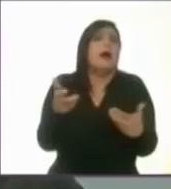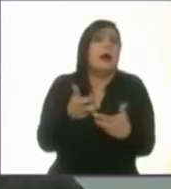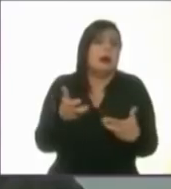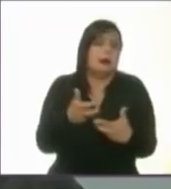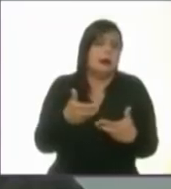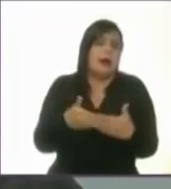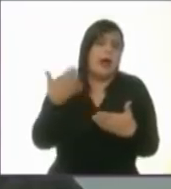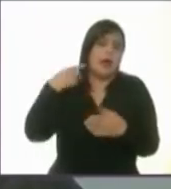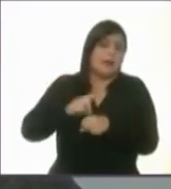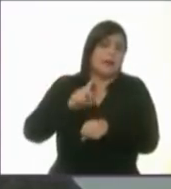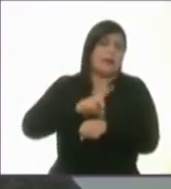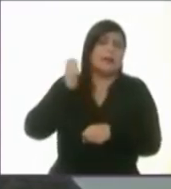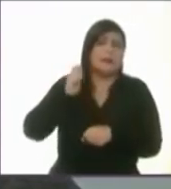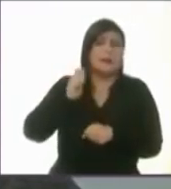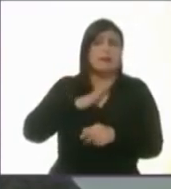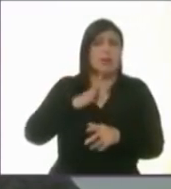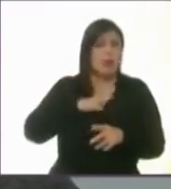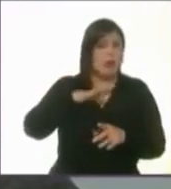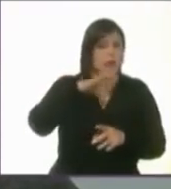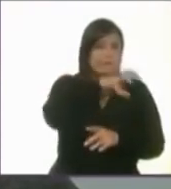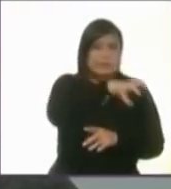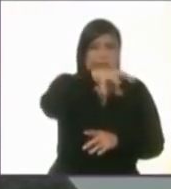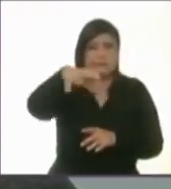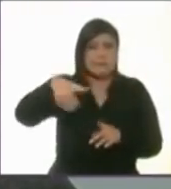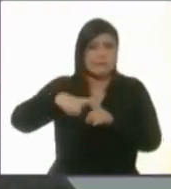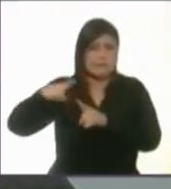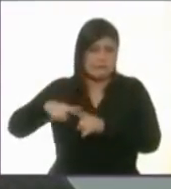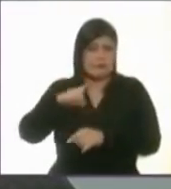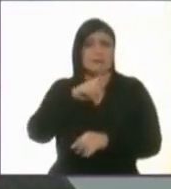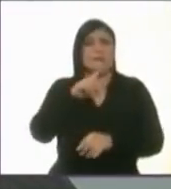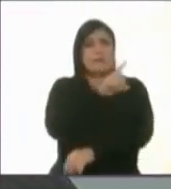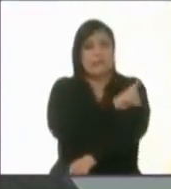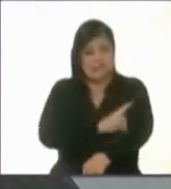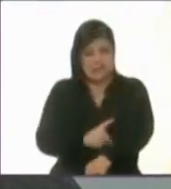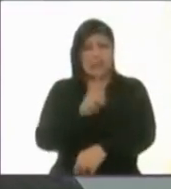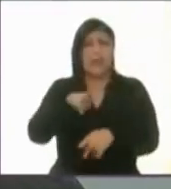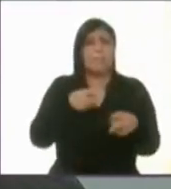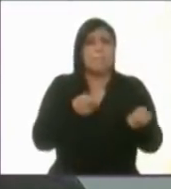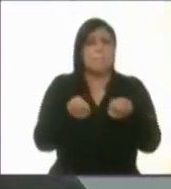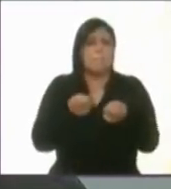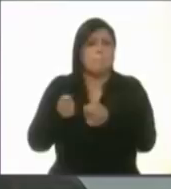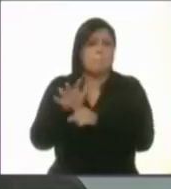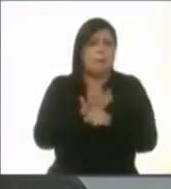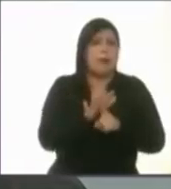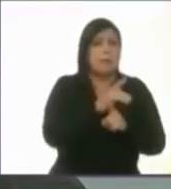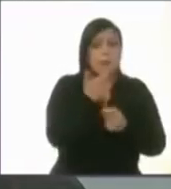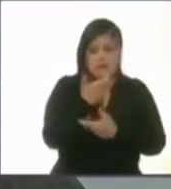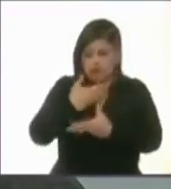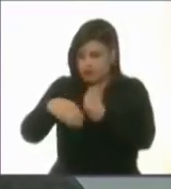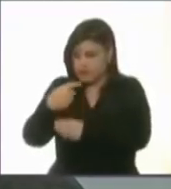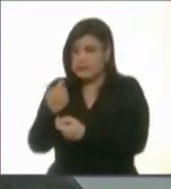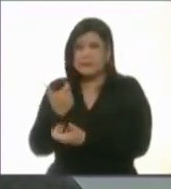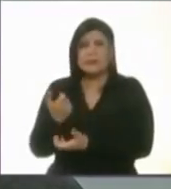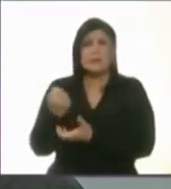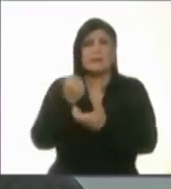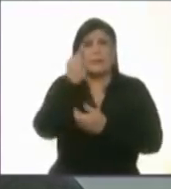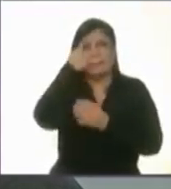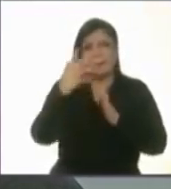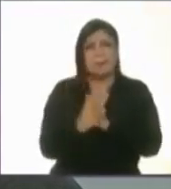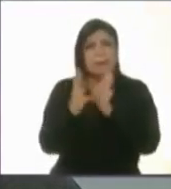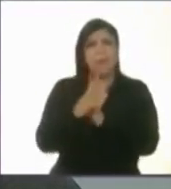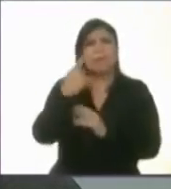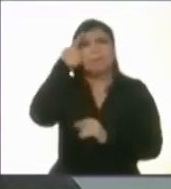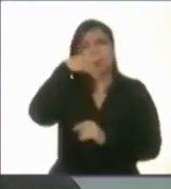desde las propias delegaciones, manipulando incluso lo que es el ejercicio del presupuesto participativo para